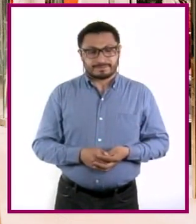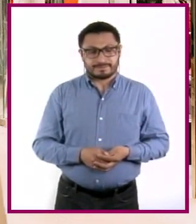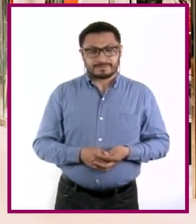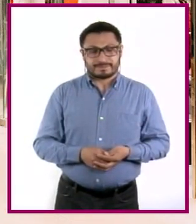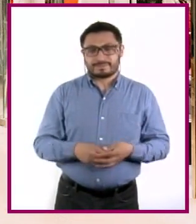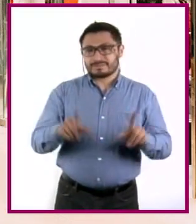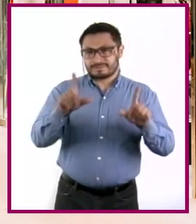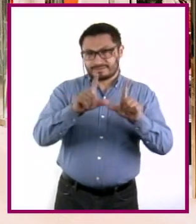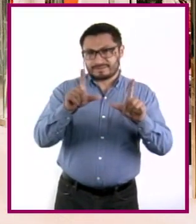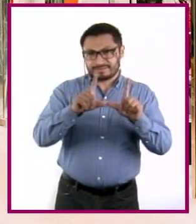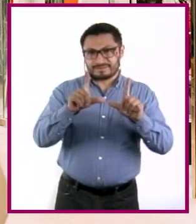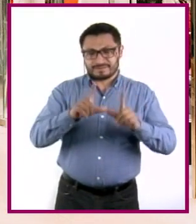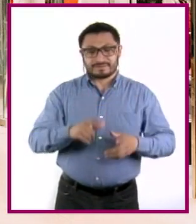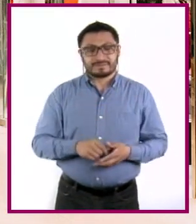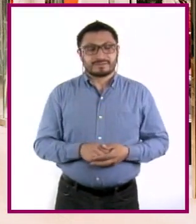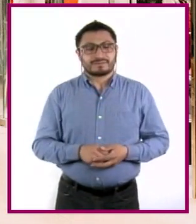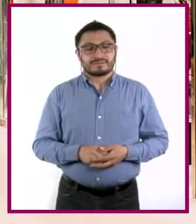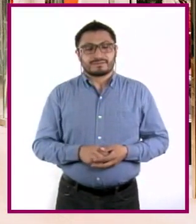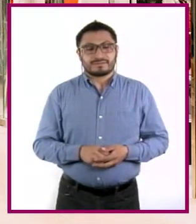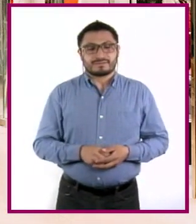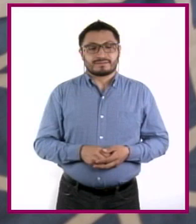A mi tarjeta. Gracias.